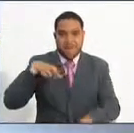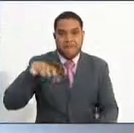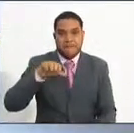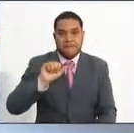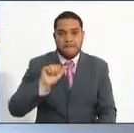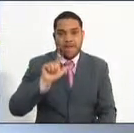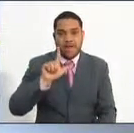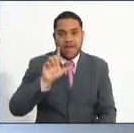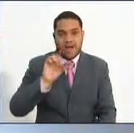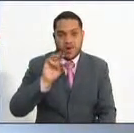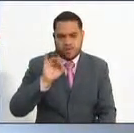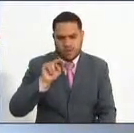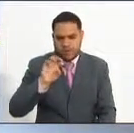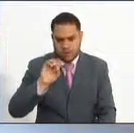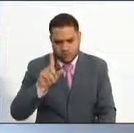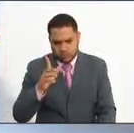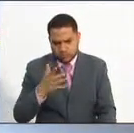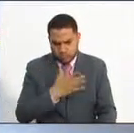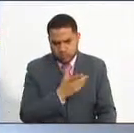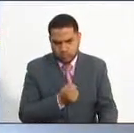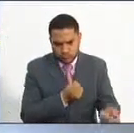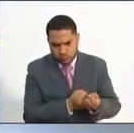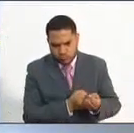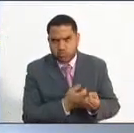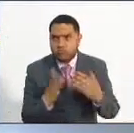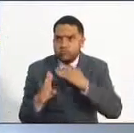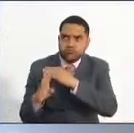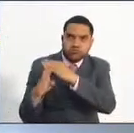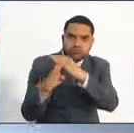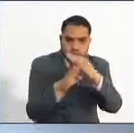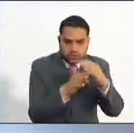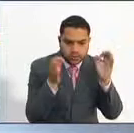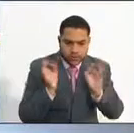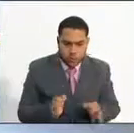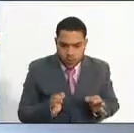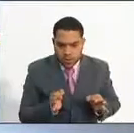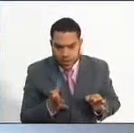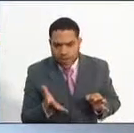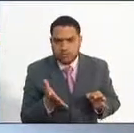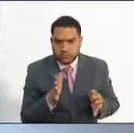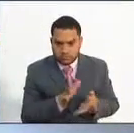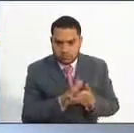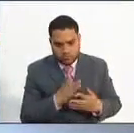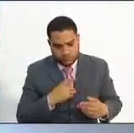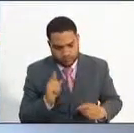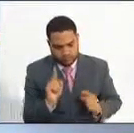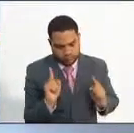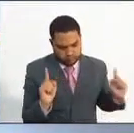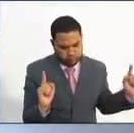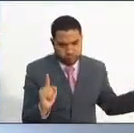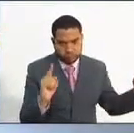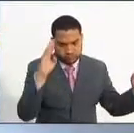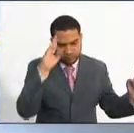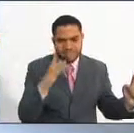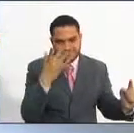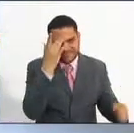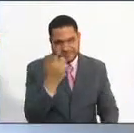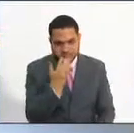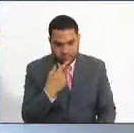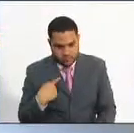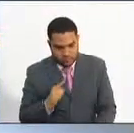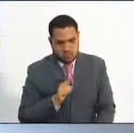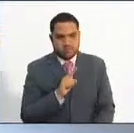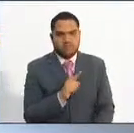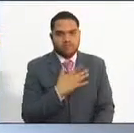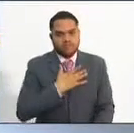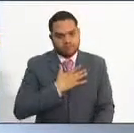hay un excelente esquema de seguridad y de prevención para garantizarle la tranquilidad y la